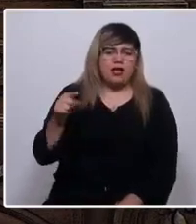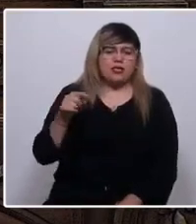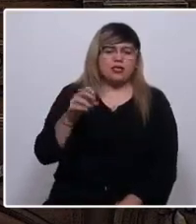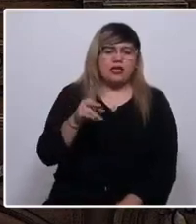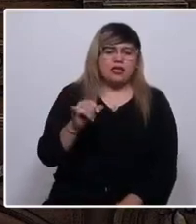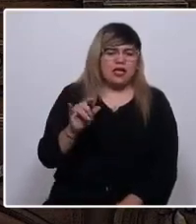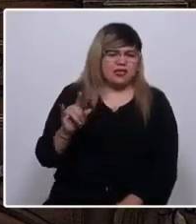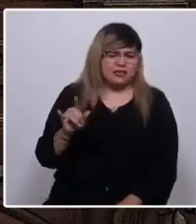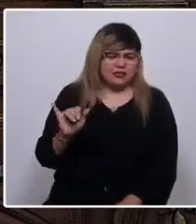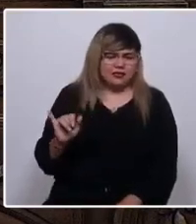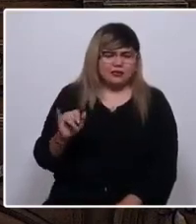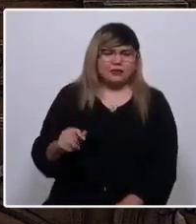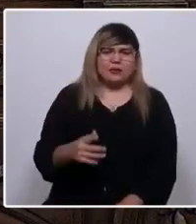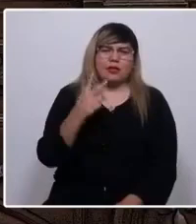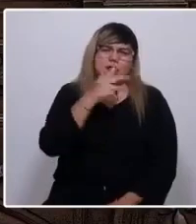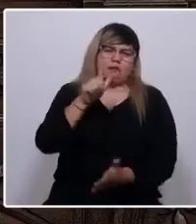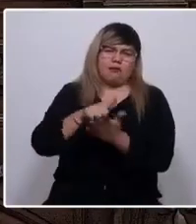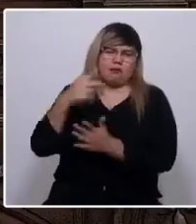Hayaya. ¡Gracias!